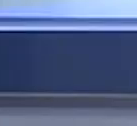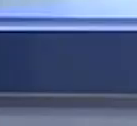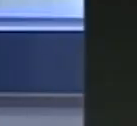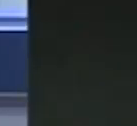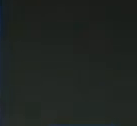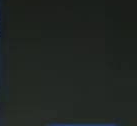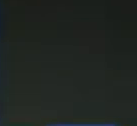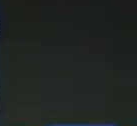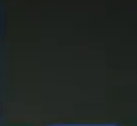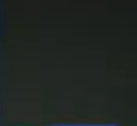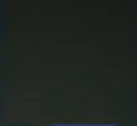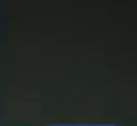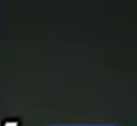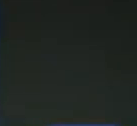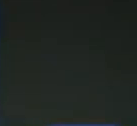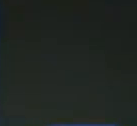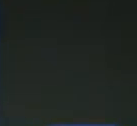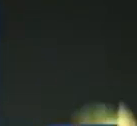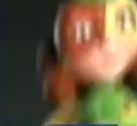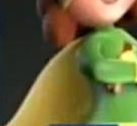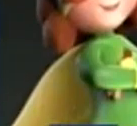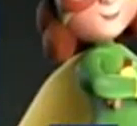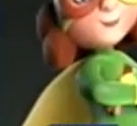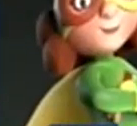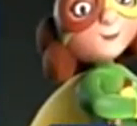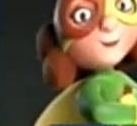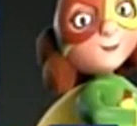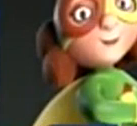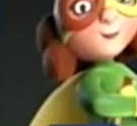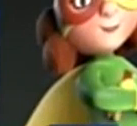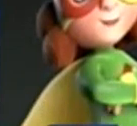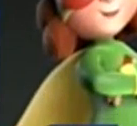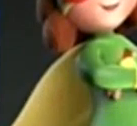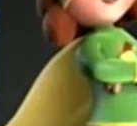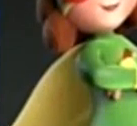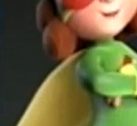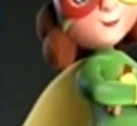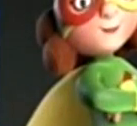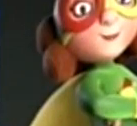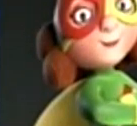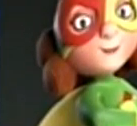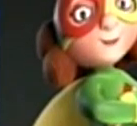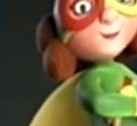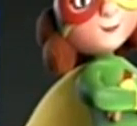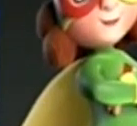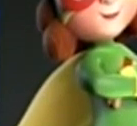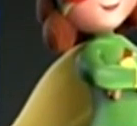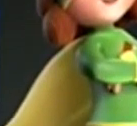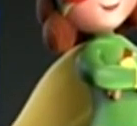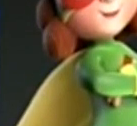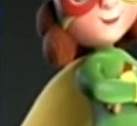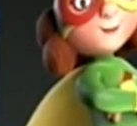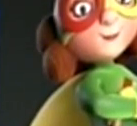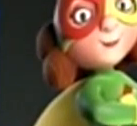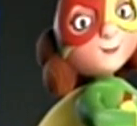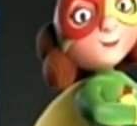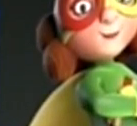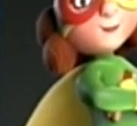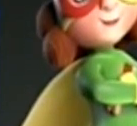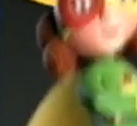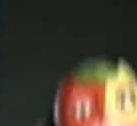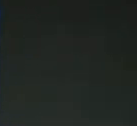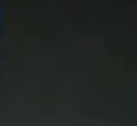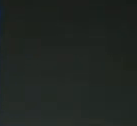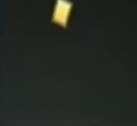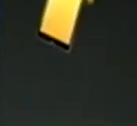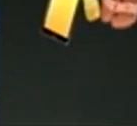Y se adelantó el Maxi Black. Corre ya a cualquier maxidespensa del país, llena tu carrito con productos para tu alacena,